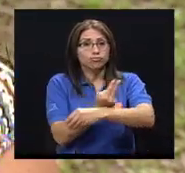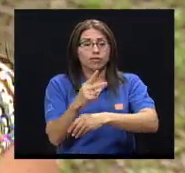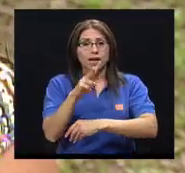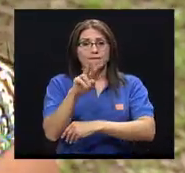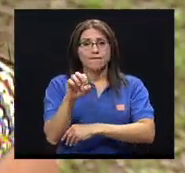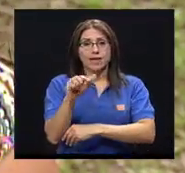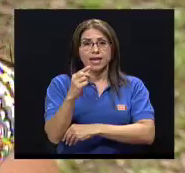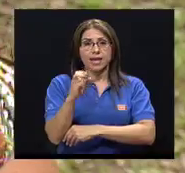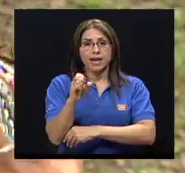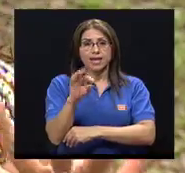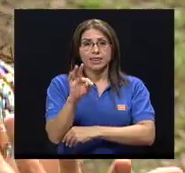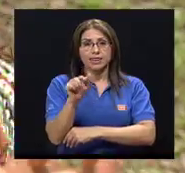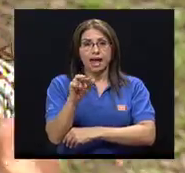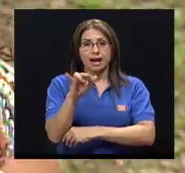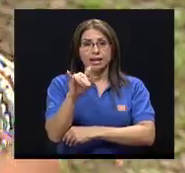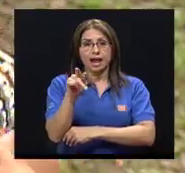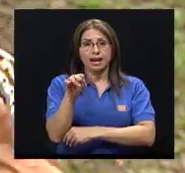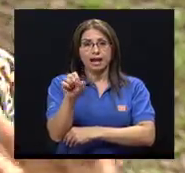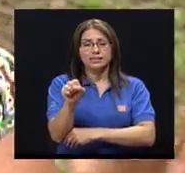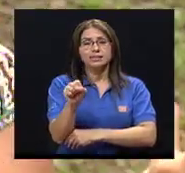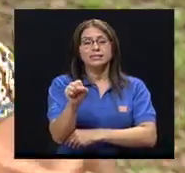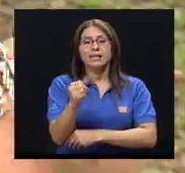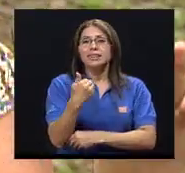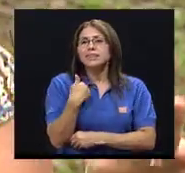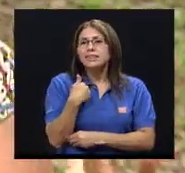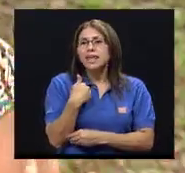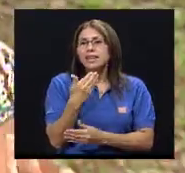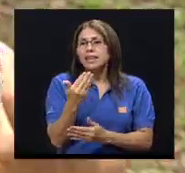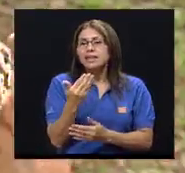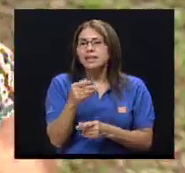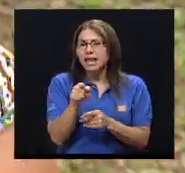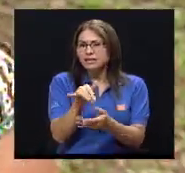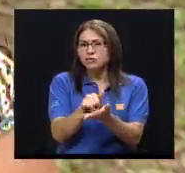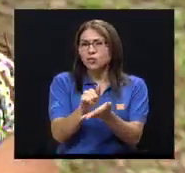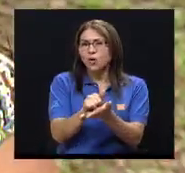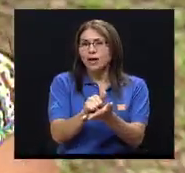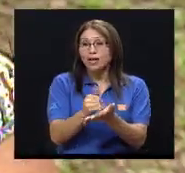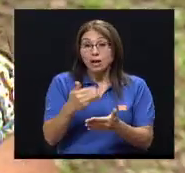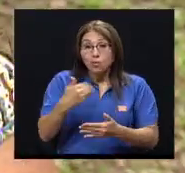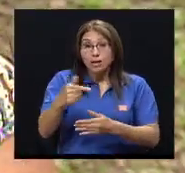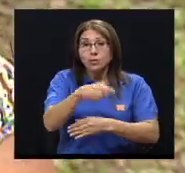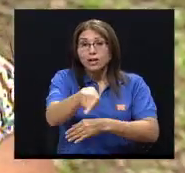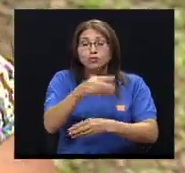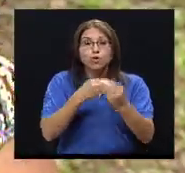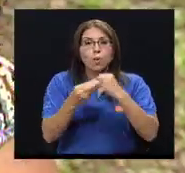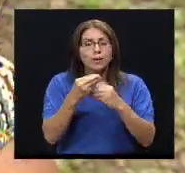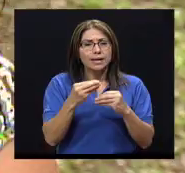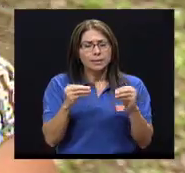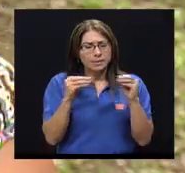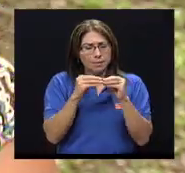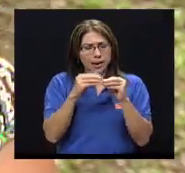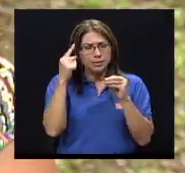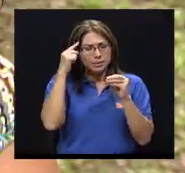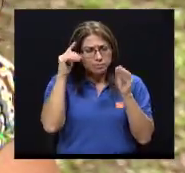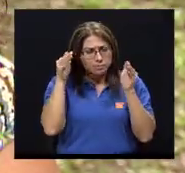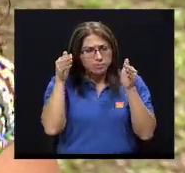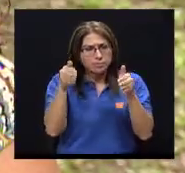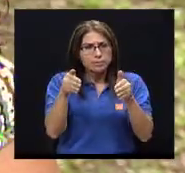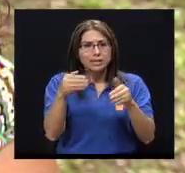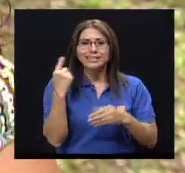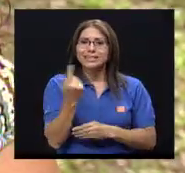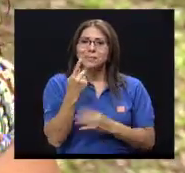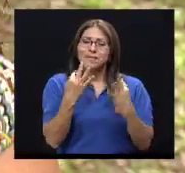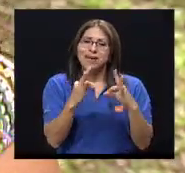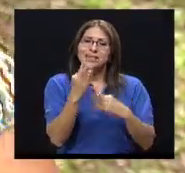tienen esto, que es más conciencia a la hora de comer. Entonces, ellos van a procurar siempre alimentarse